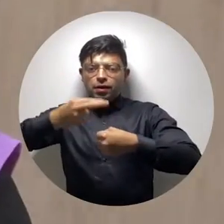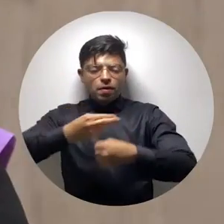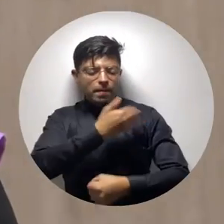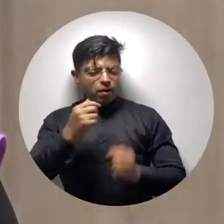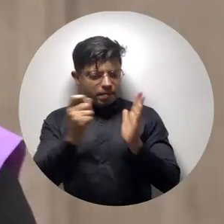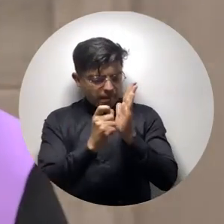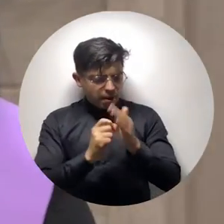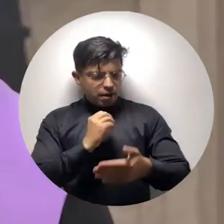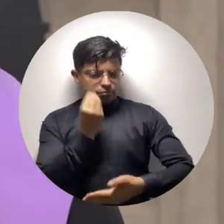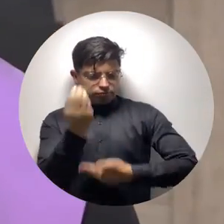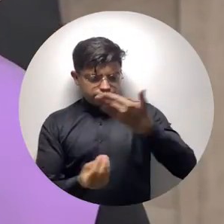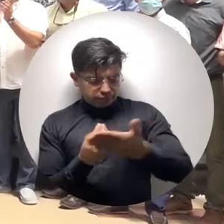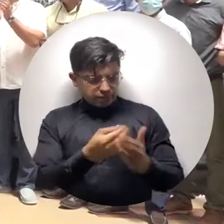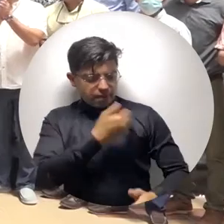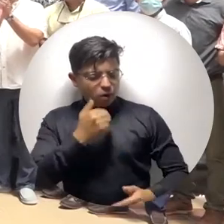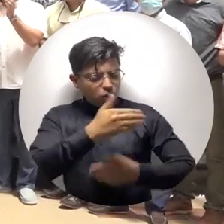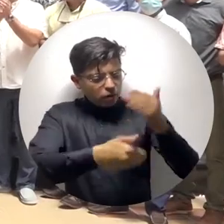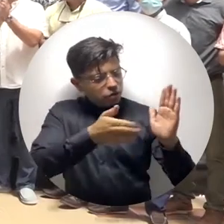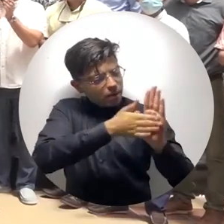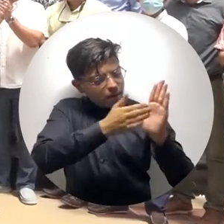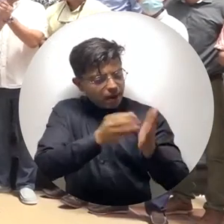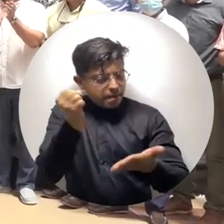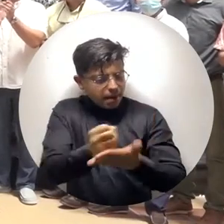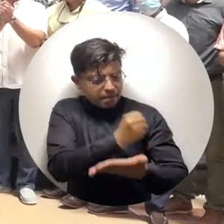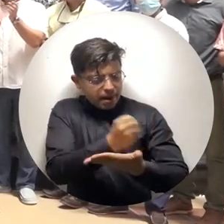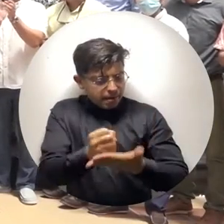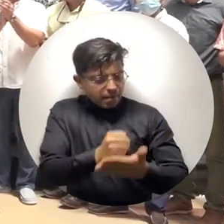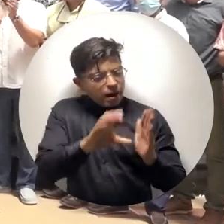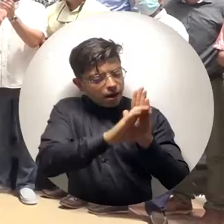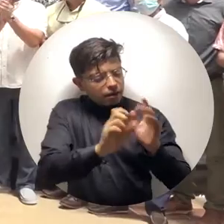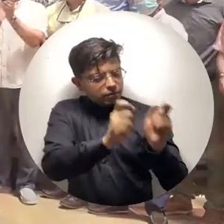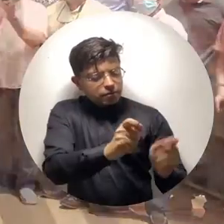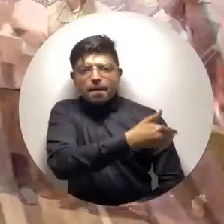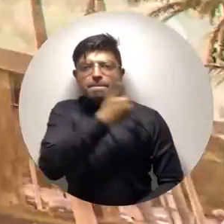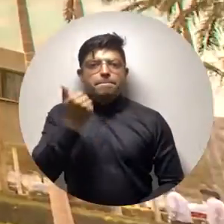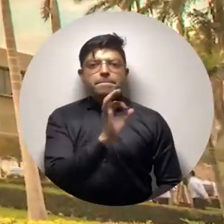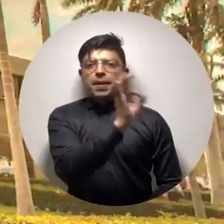con los mejores resultados en el proceso de acreditación y trámites de certificación.